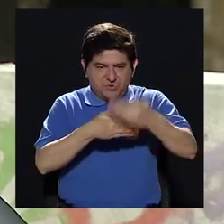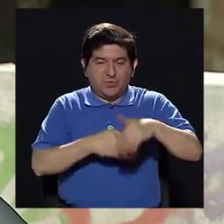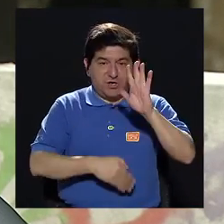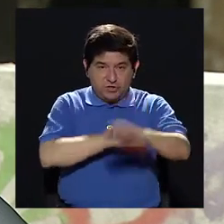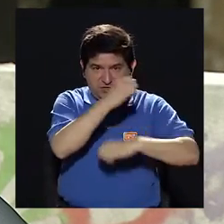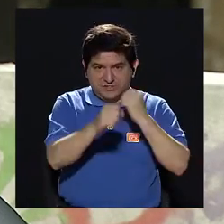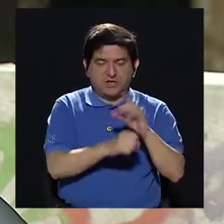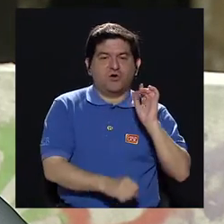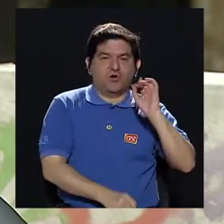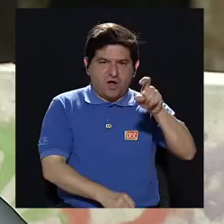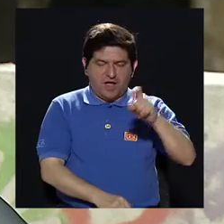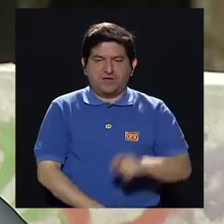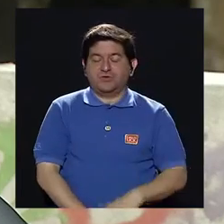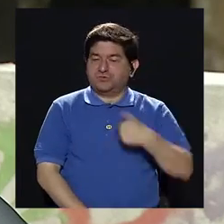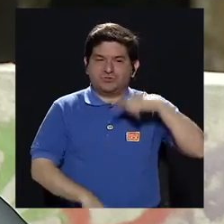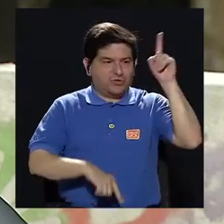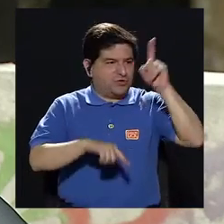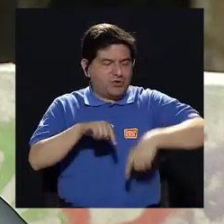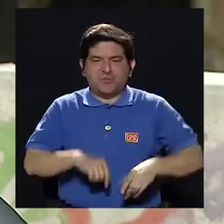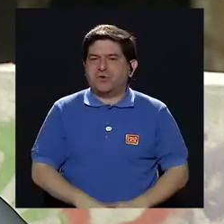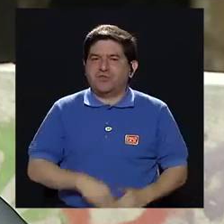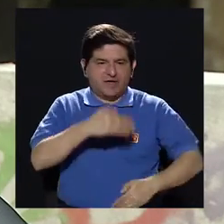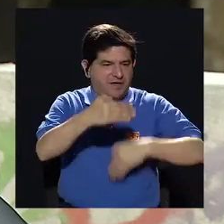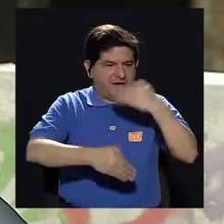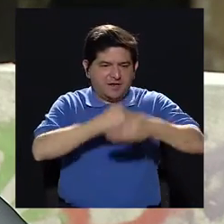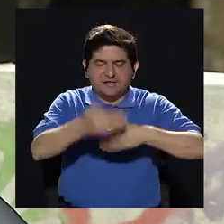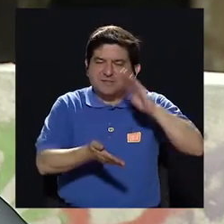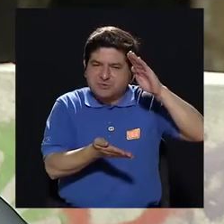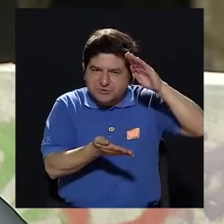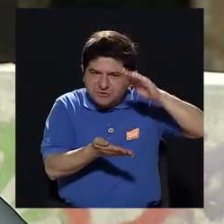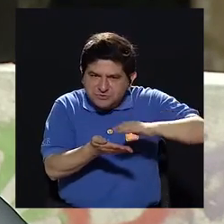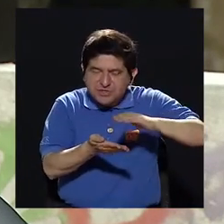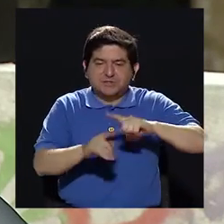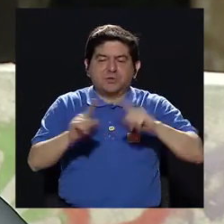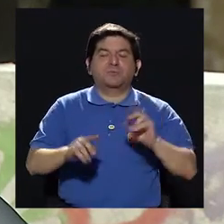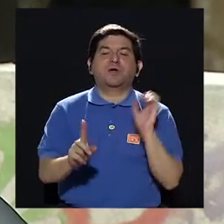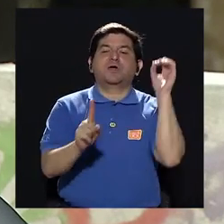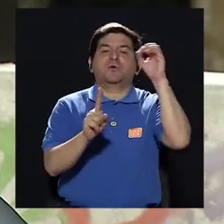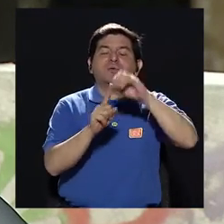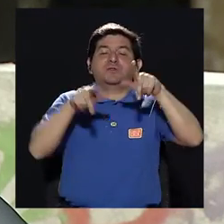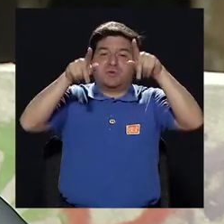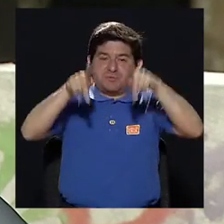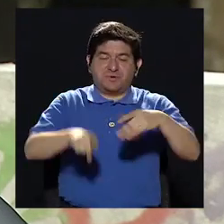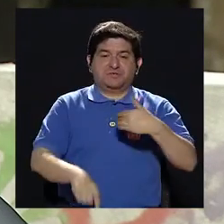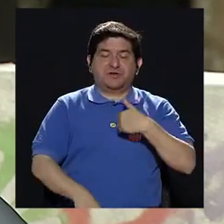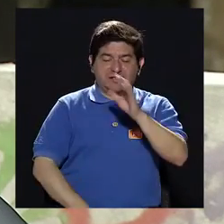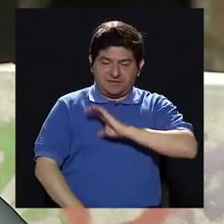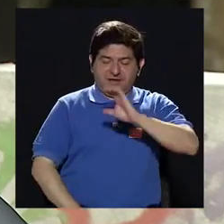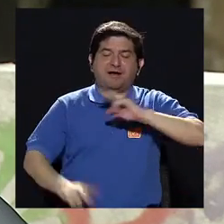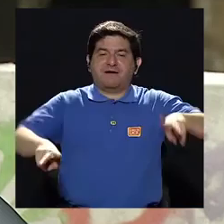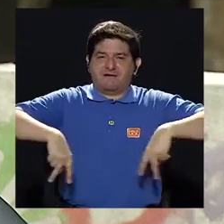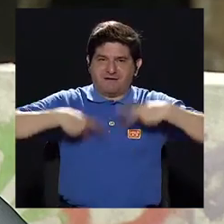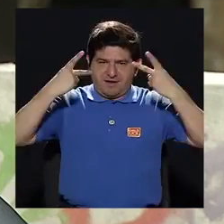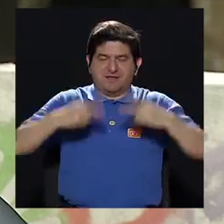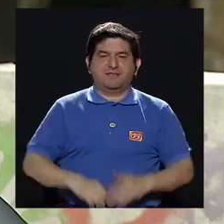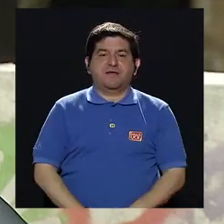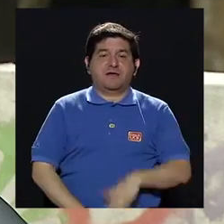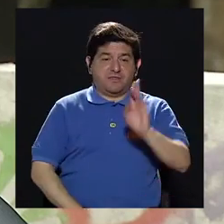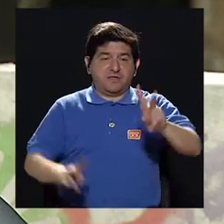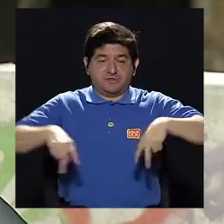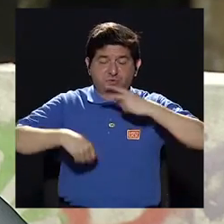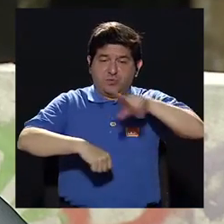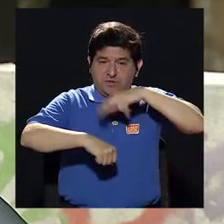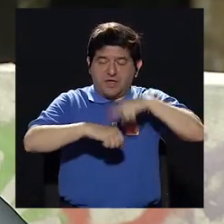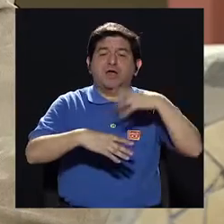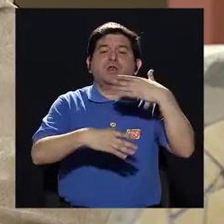cinco años de ser diagnosticada no he logrado entrar en remisión, pero el objetivo es que el paciente tenga calidad de vida y que pueda hacer su